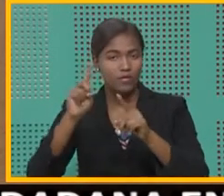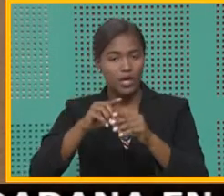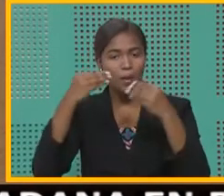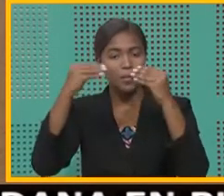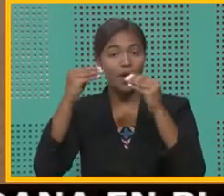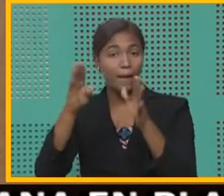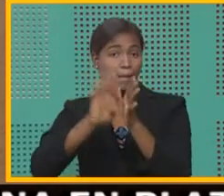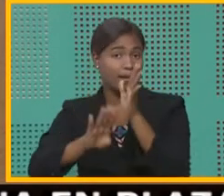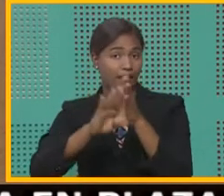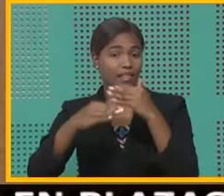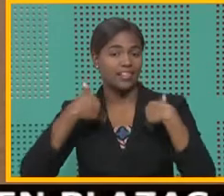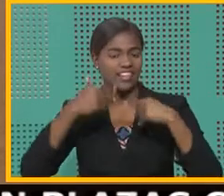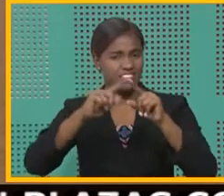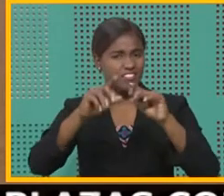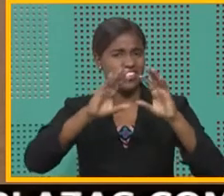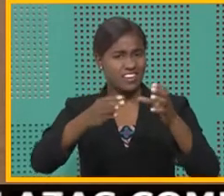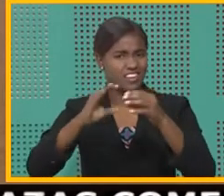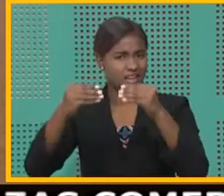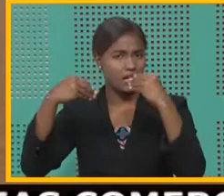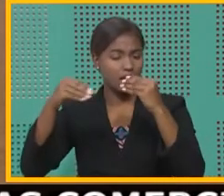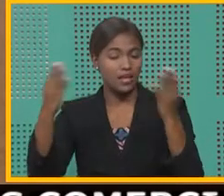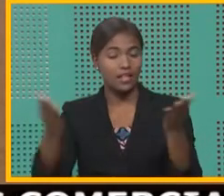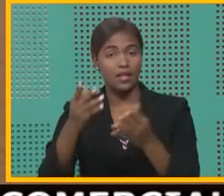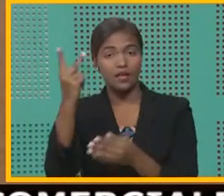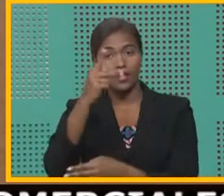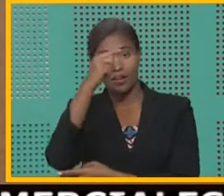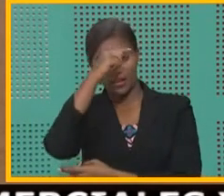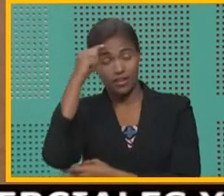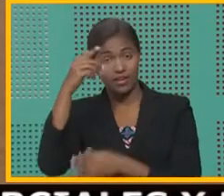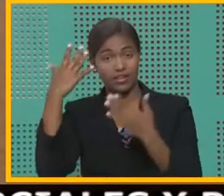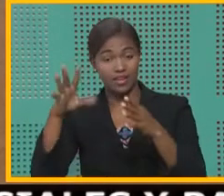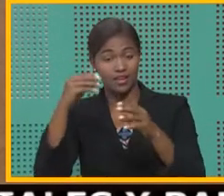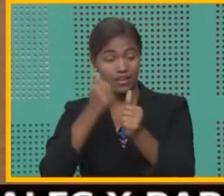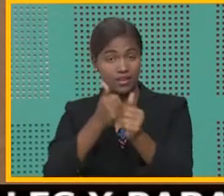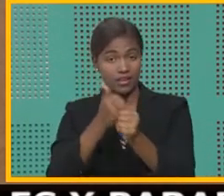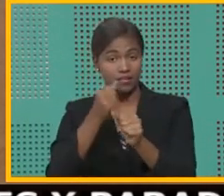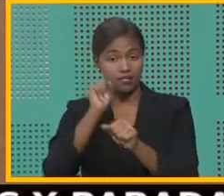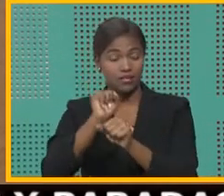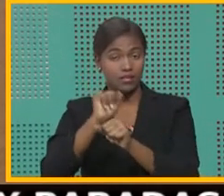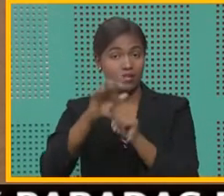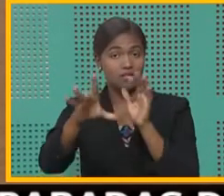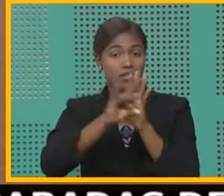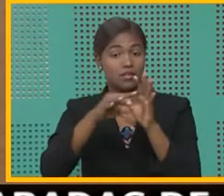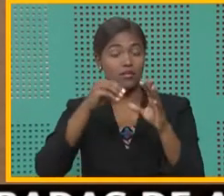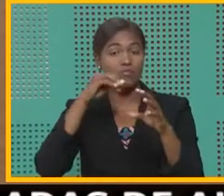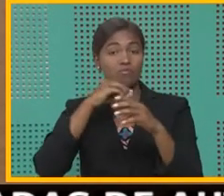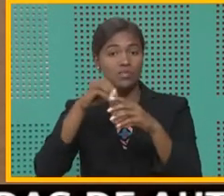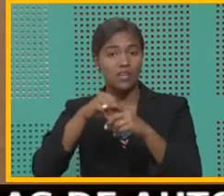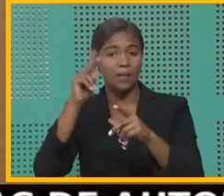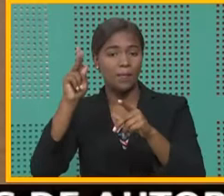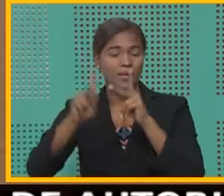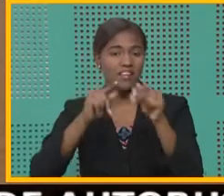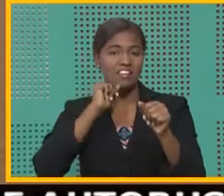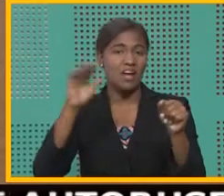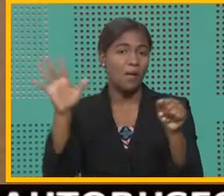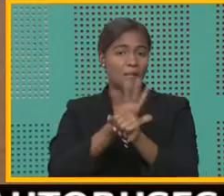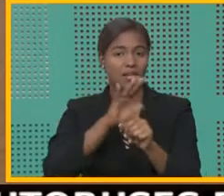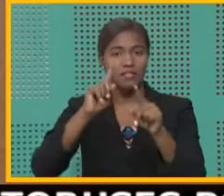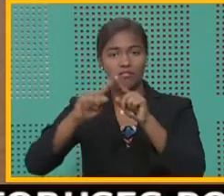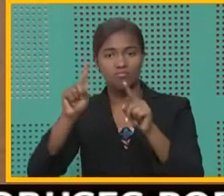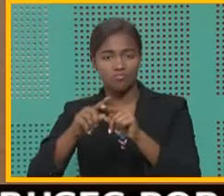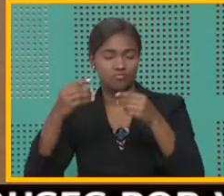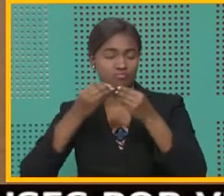que hacen establecimientos comerciales en este Viernes Negro, ya que esa institución ha detectado publicidad incompleta en redes sociales.